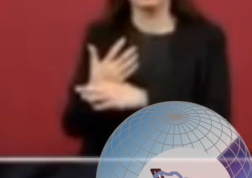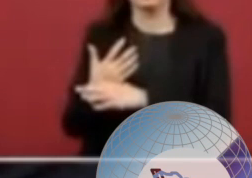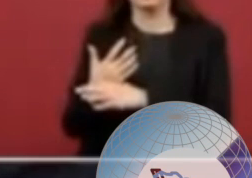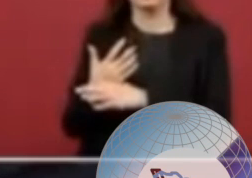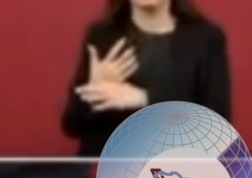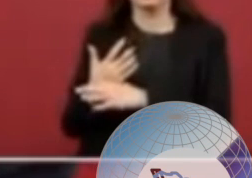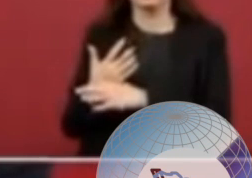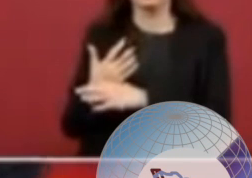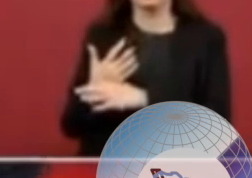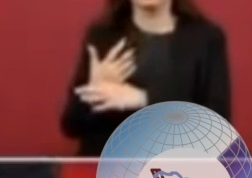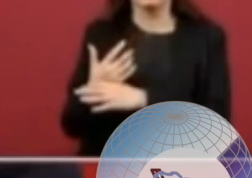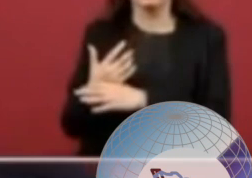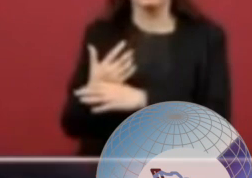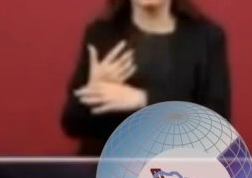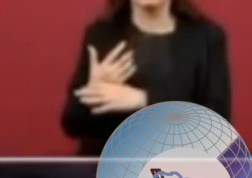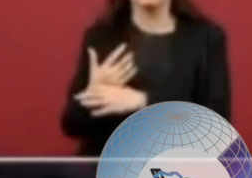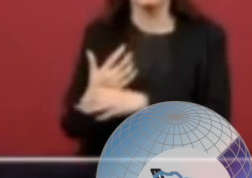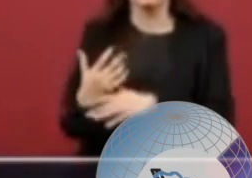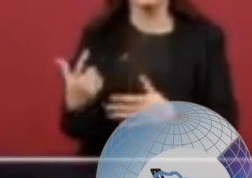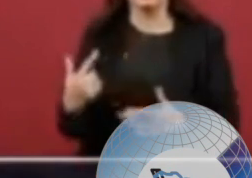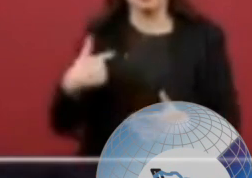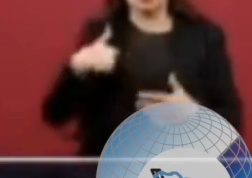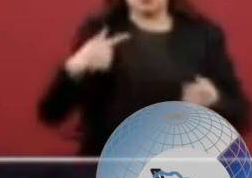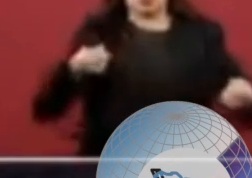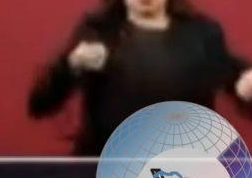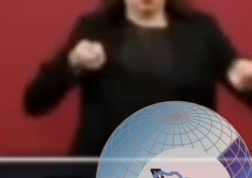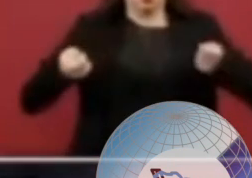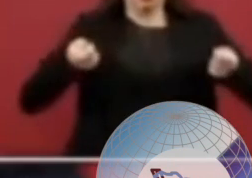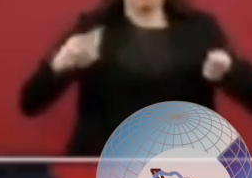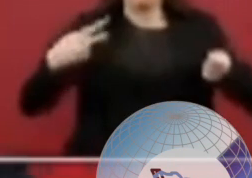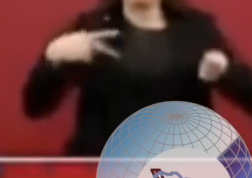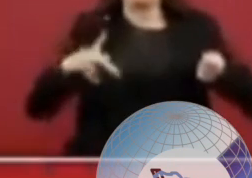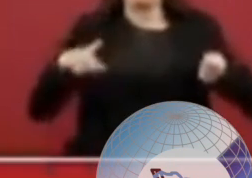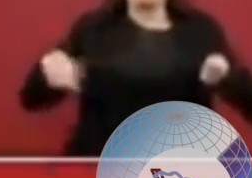es mandar obedeciendo.